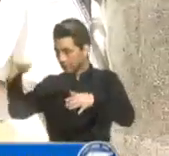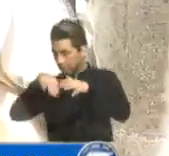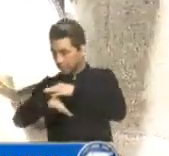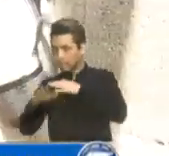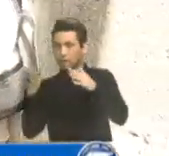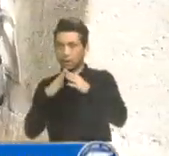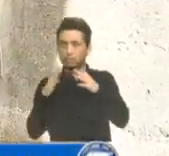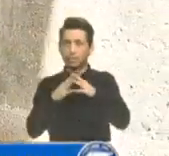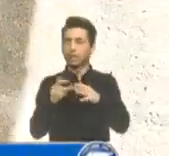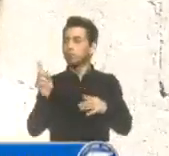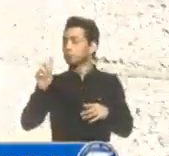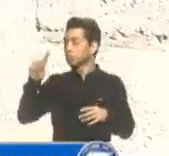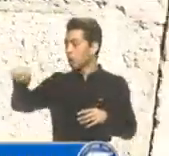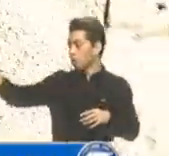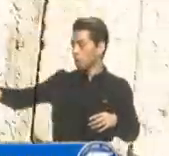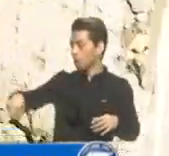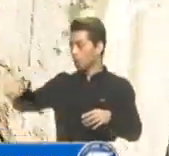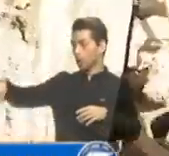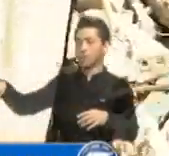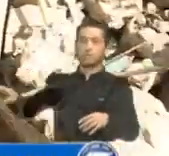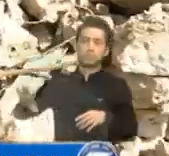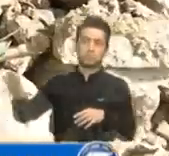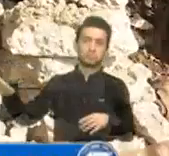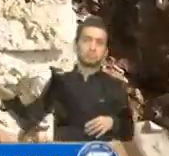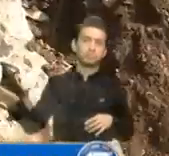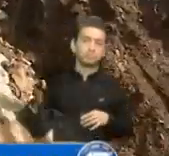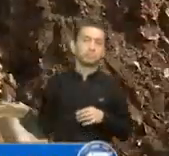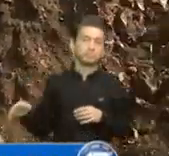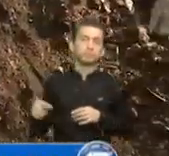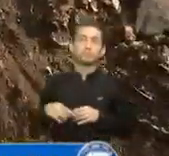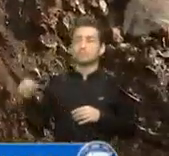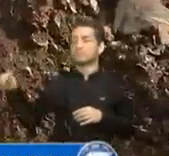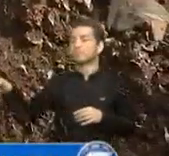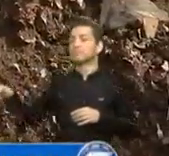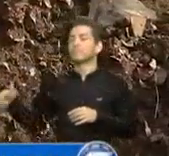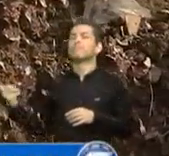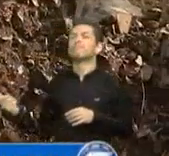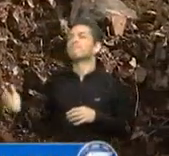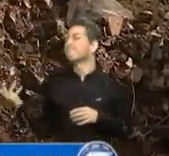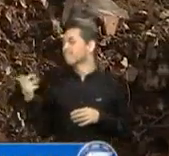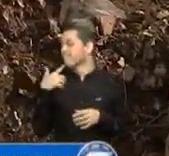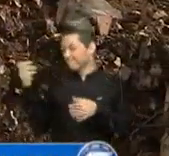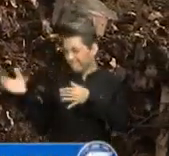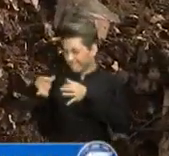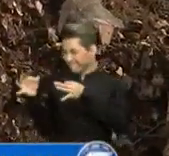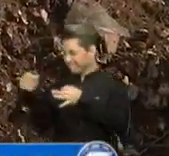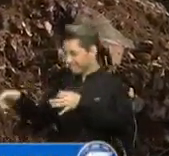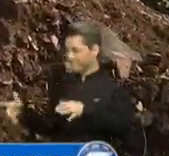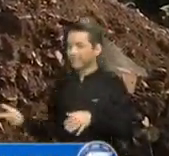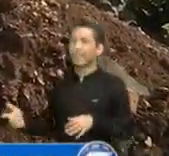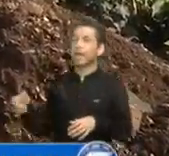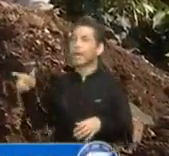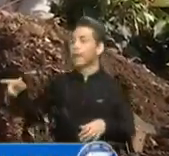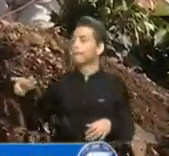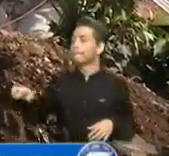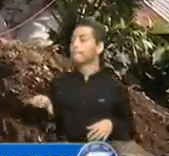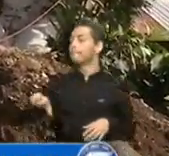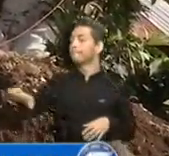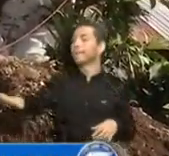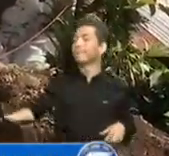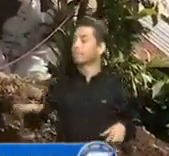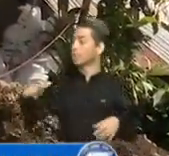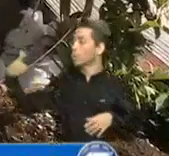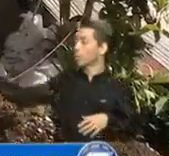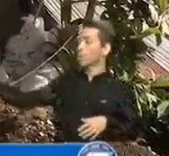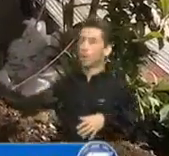No, solo el área de afuera. Y acá, esta parte de acá, ¿qué fue lo que afectó? Para que nos explique usted. Este es el patio de la señora aquí a la par y